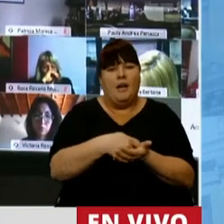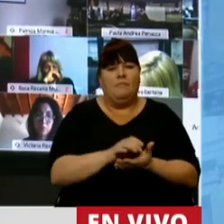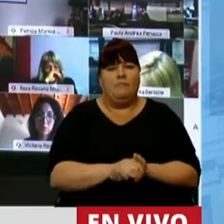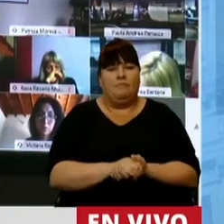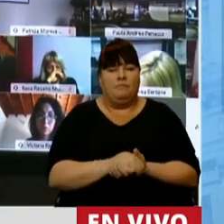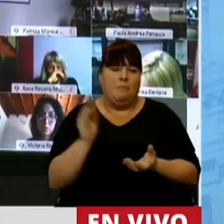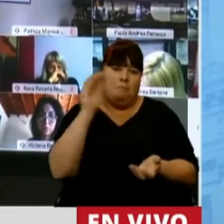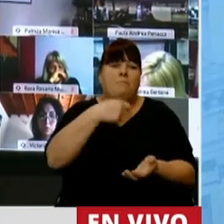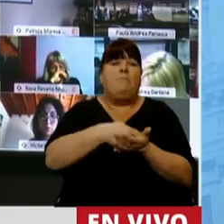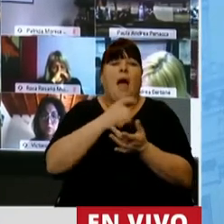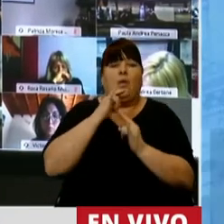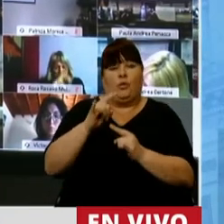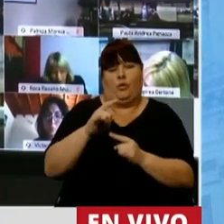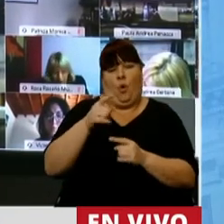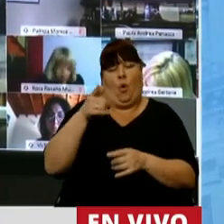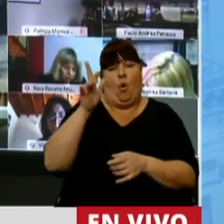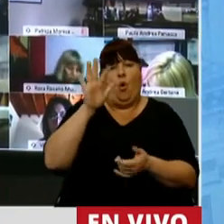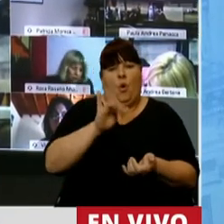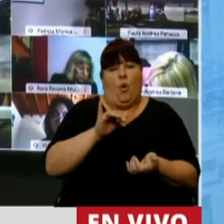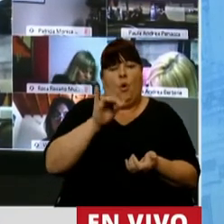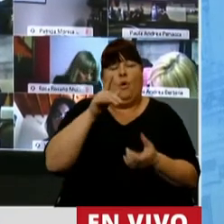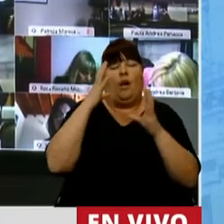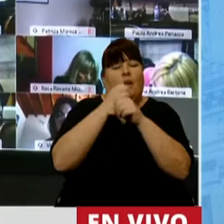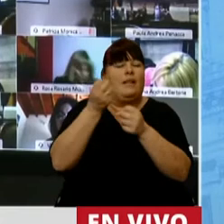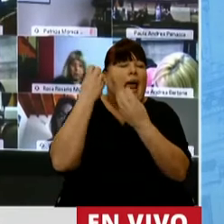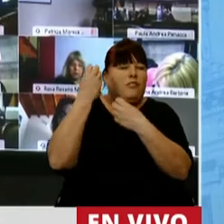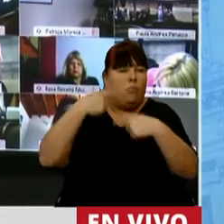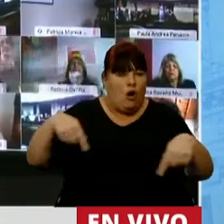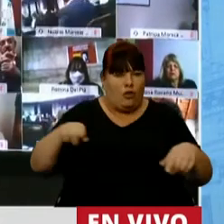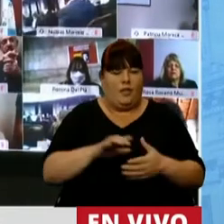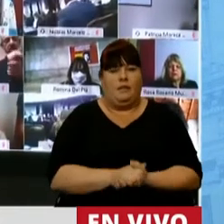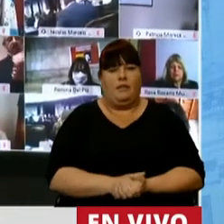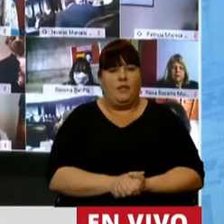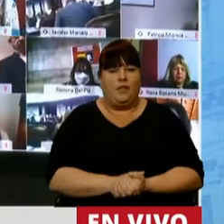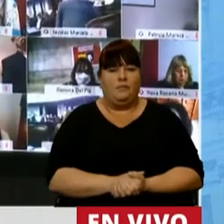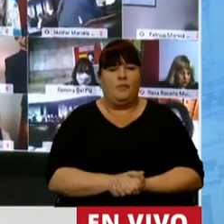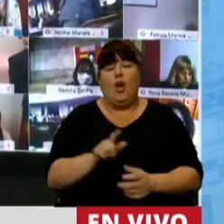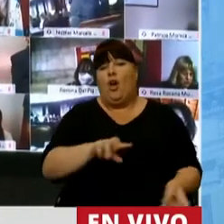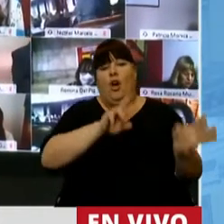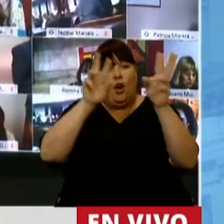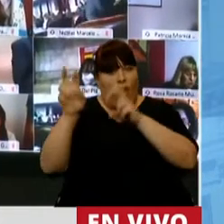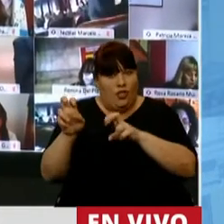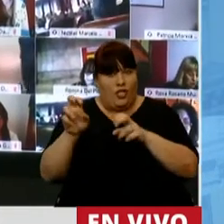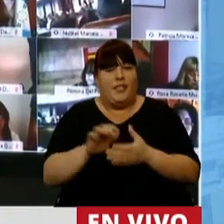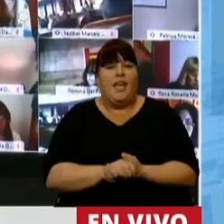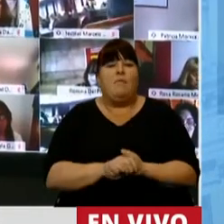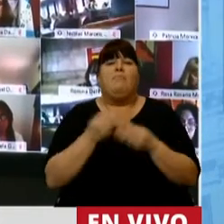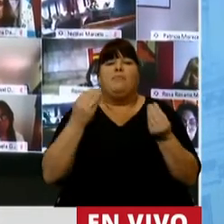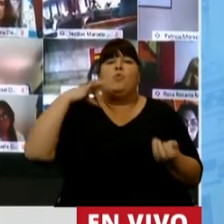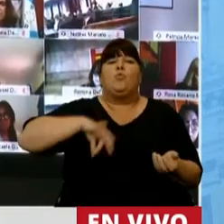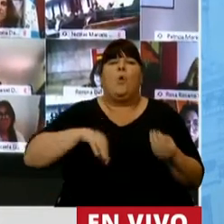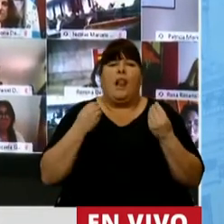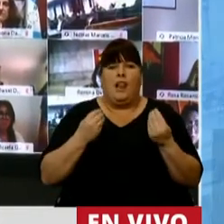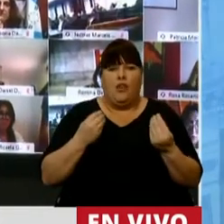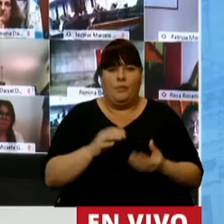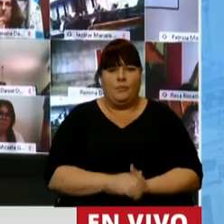que cae sobre la prestación del servicio de carga del transporte. Otro tema ¿qué pasa con los salarios?